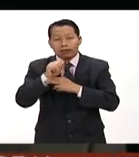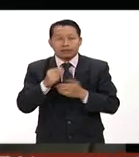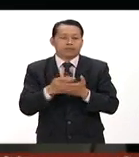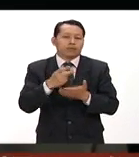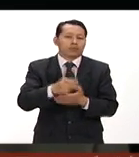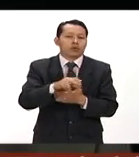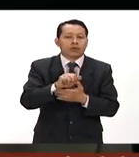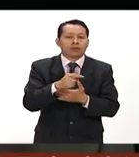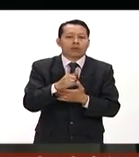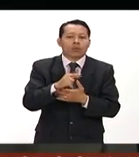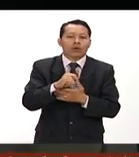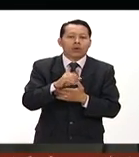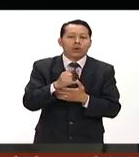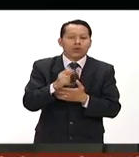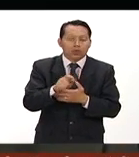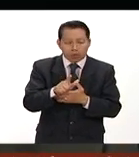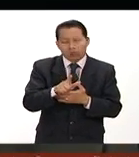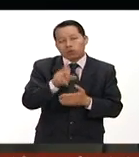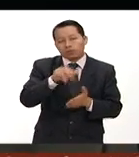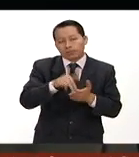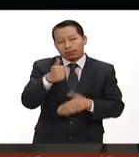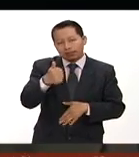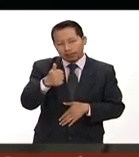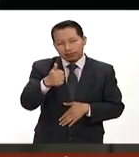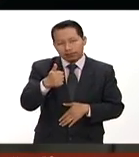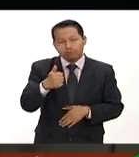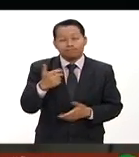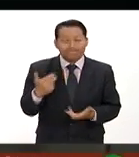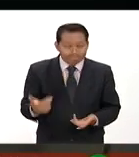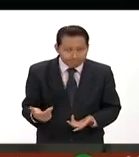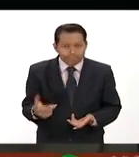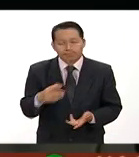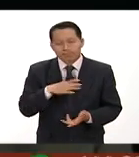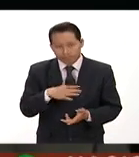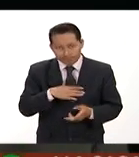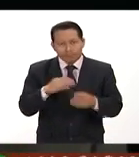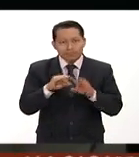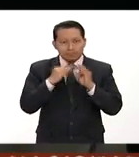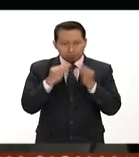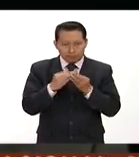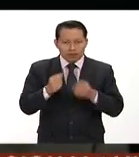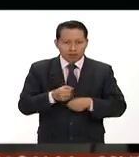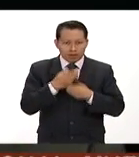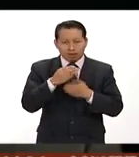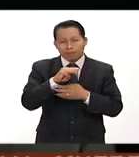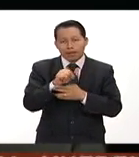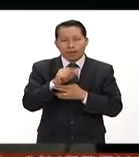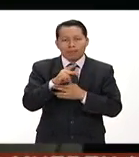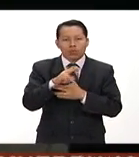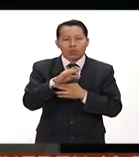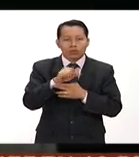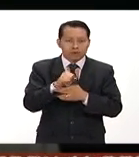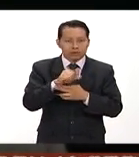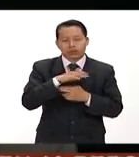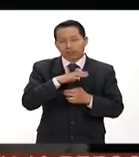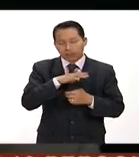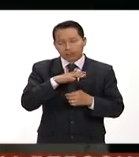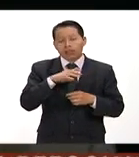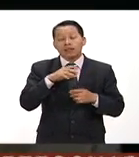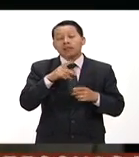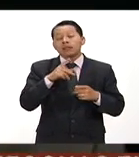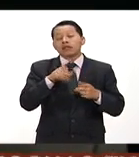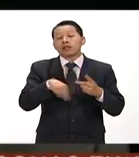Nezahualcóyotl en el 2006 de igual forma han venido poetas mapuches como el Ikura Chihuahilaf